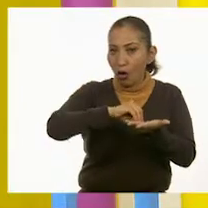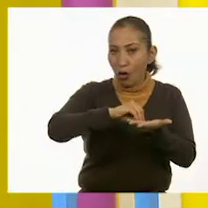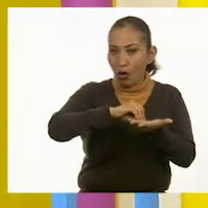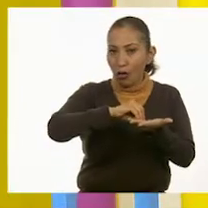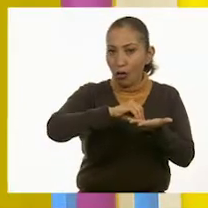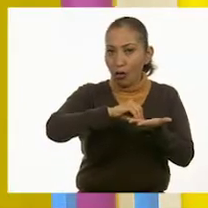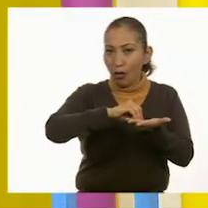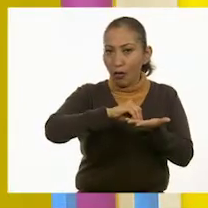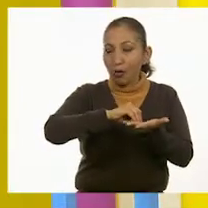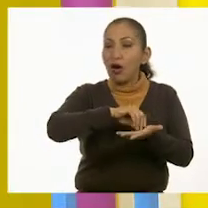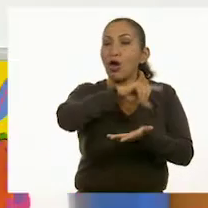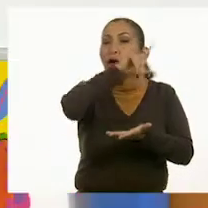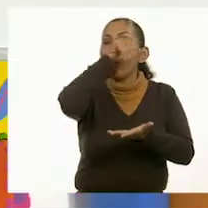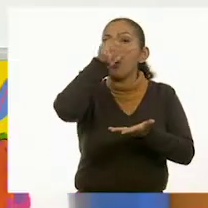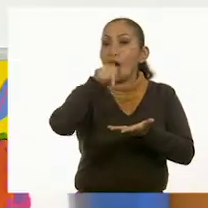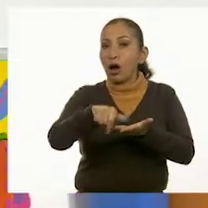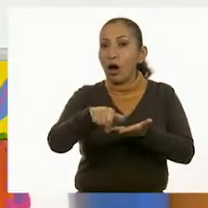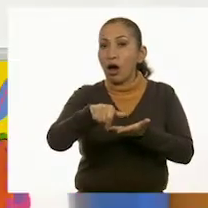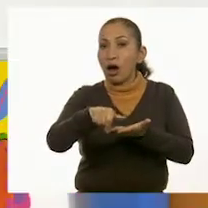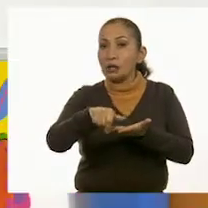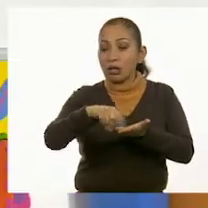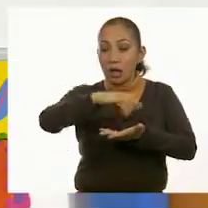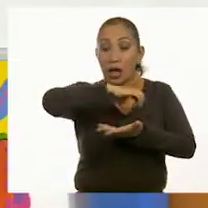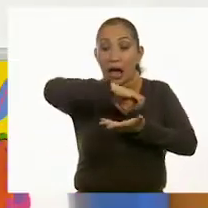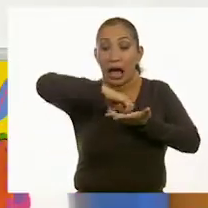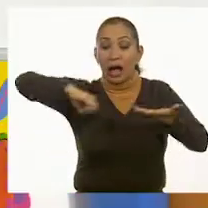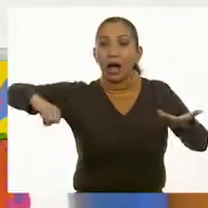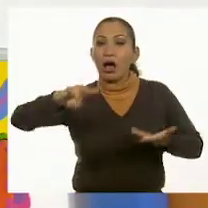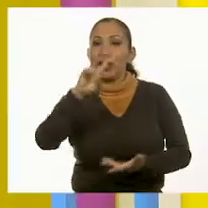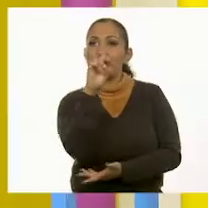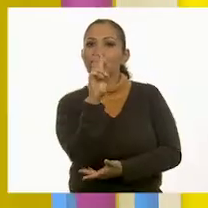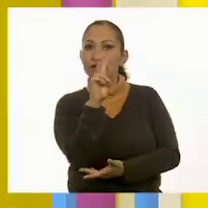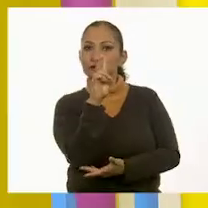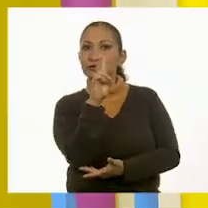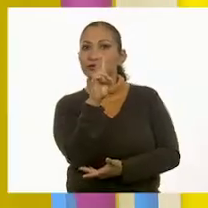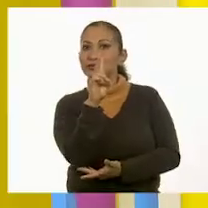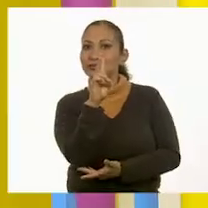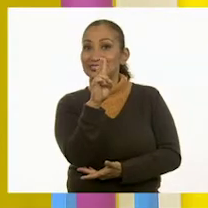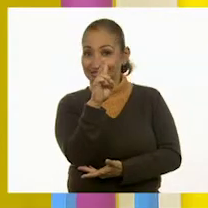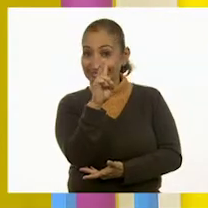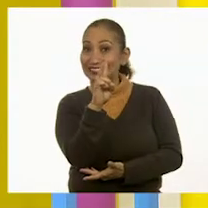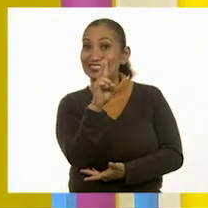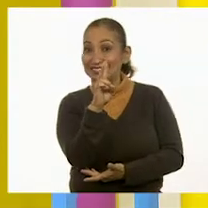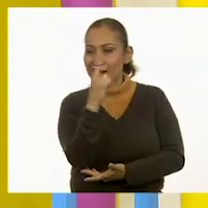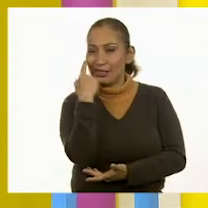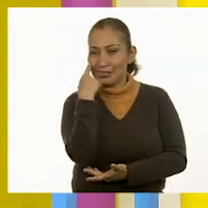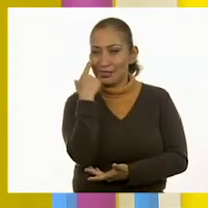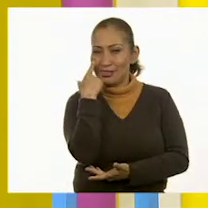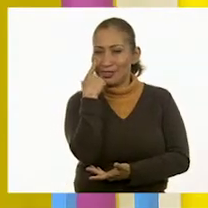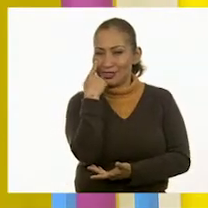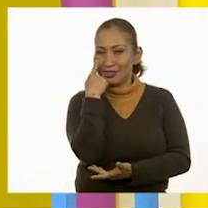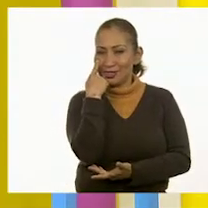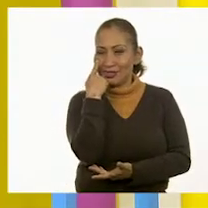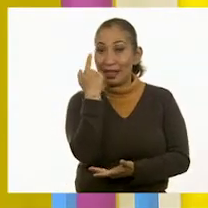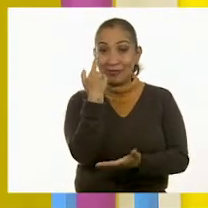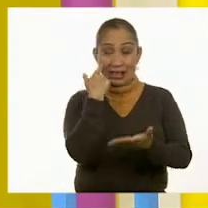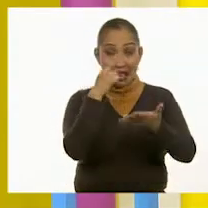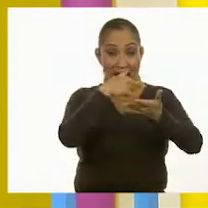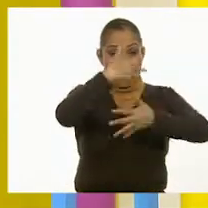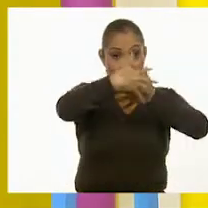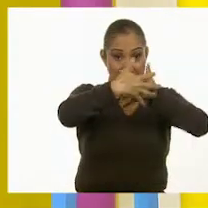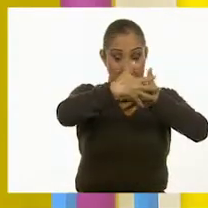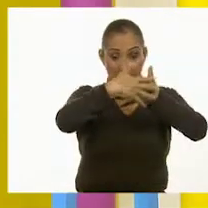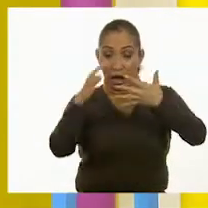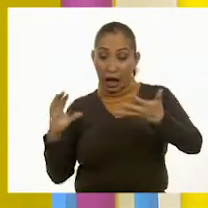Y que después quitemos dos. Y después vamos a quitar dos. Sí. Vamos a agregar cinco